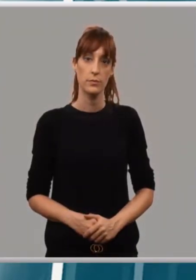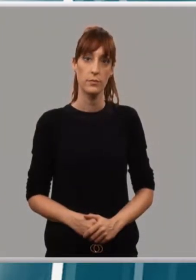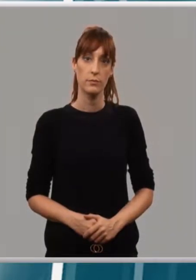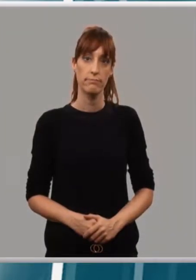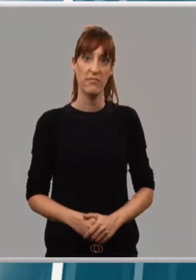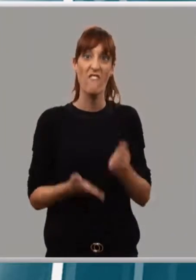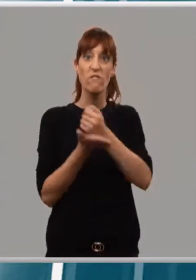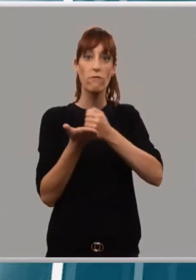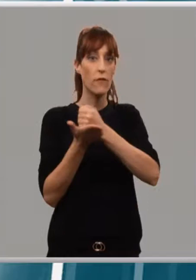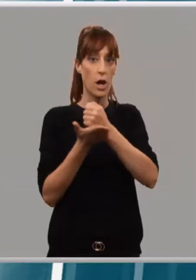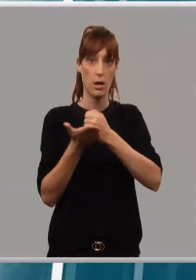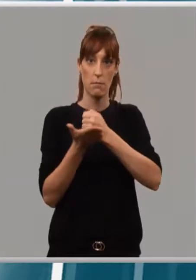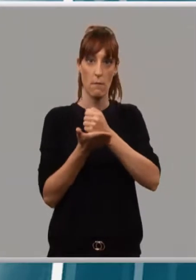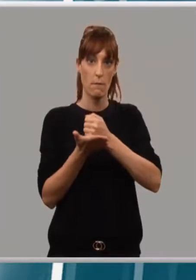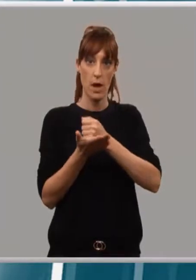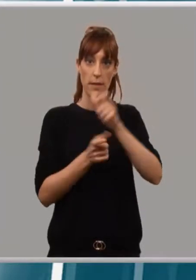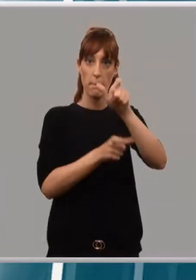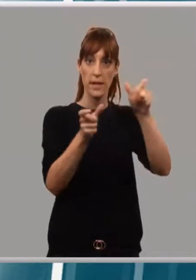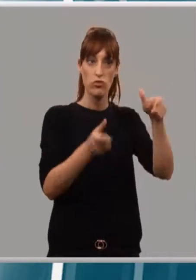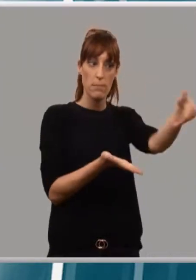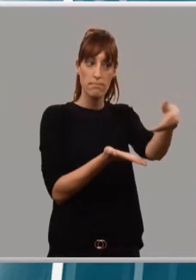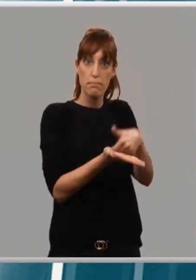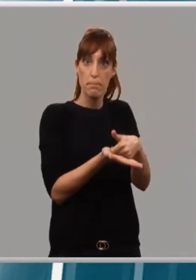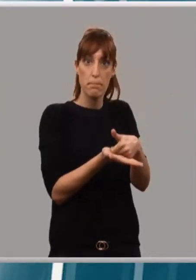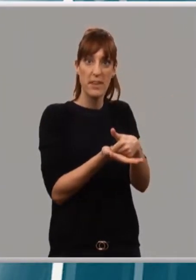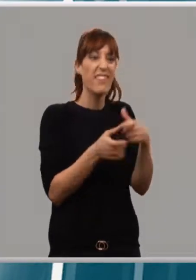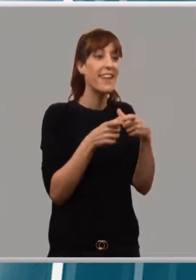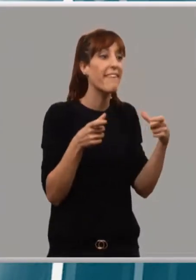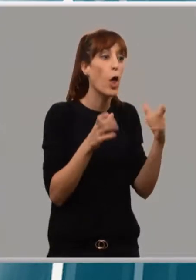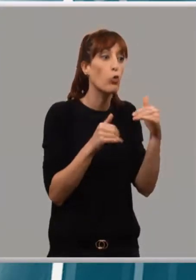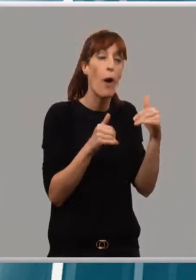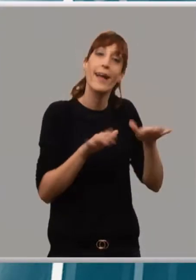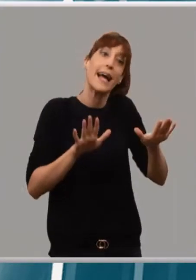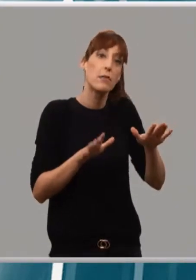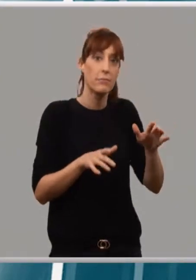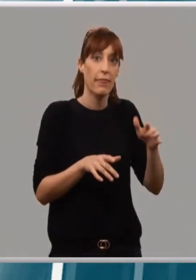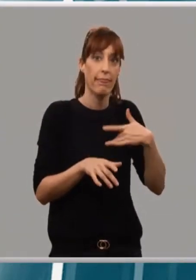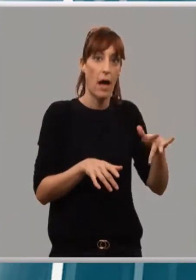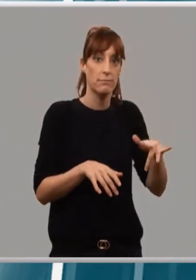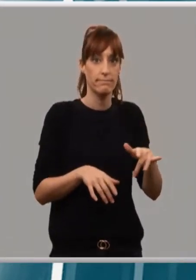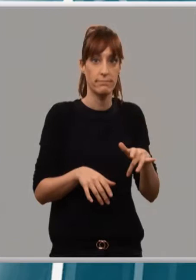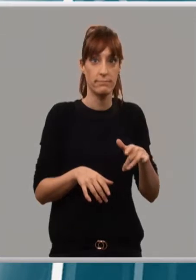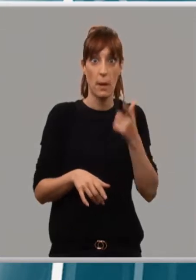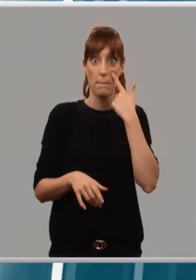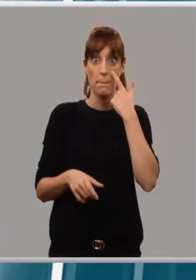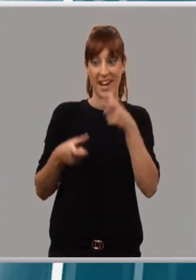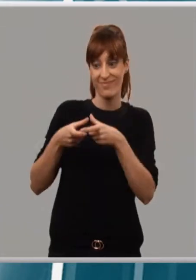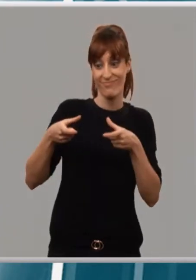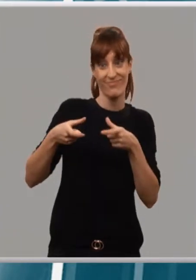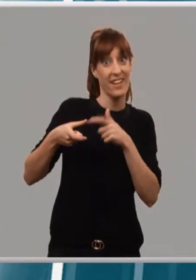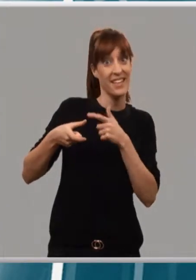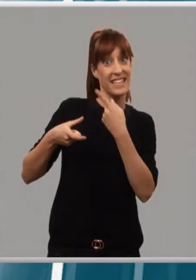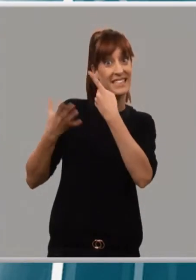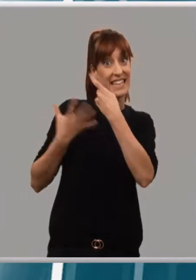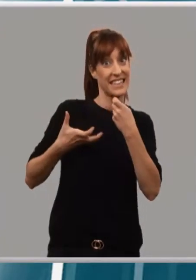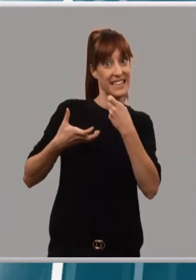Muchas farmacias reciben peticiones para dispensar medicamentos sin receta. Mira, el de 600 miligramos no te lo puedo dar sin